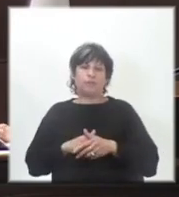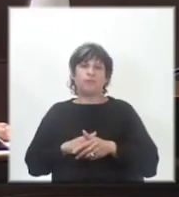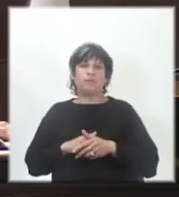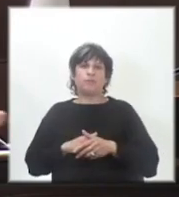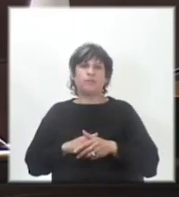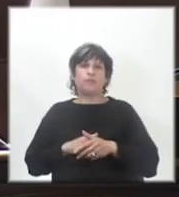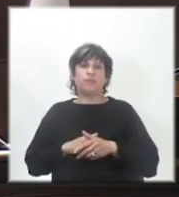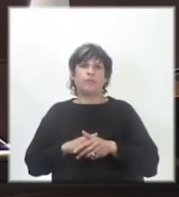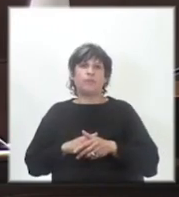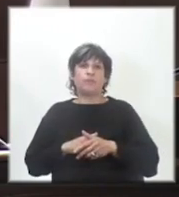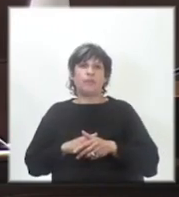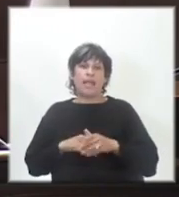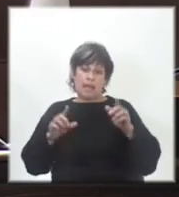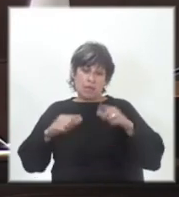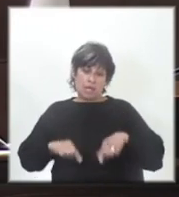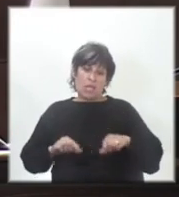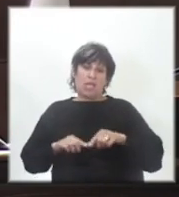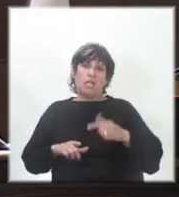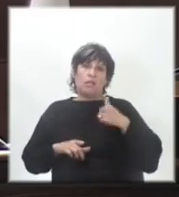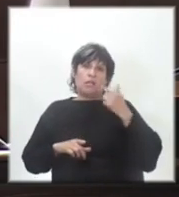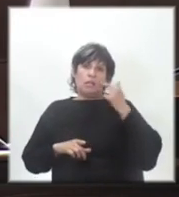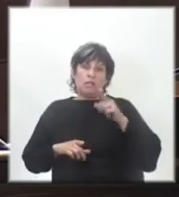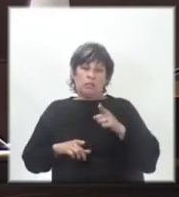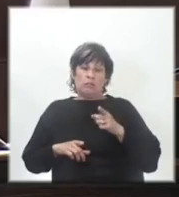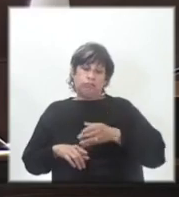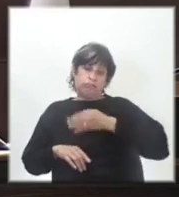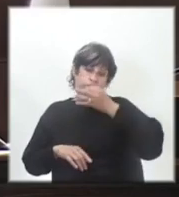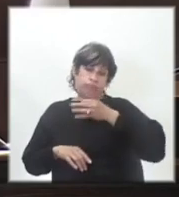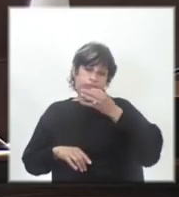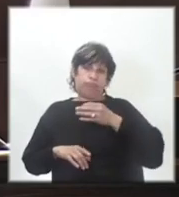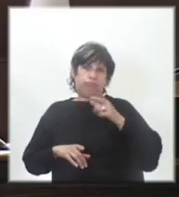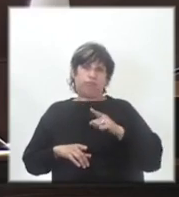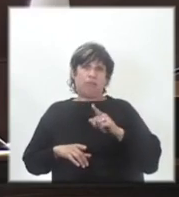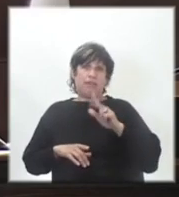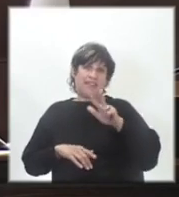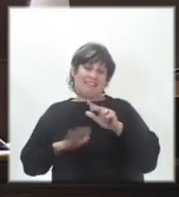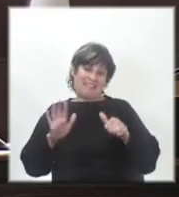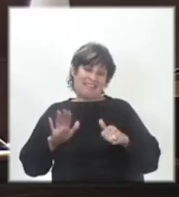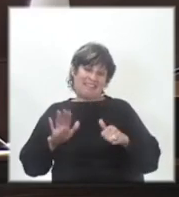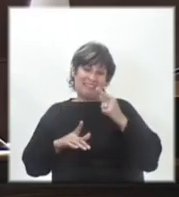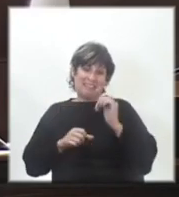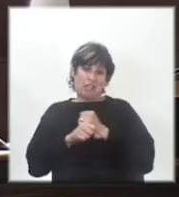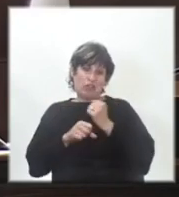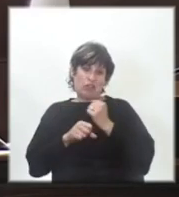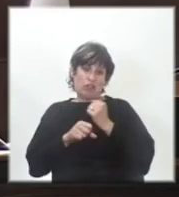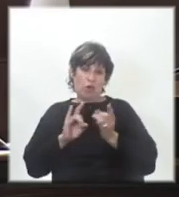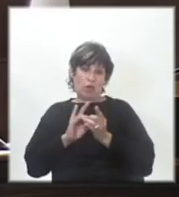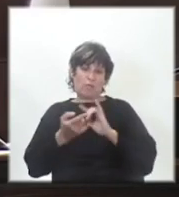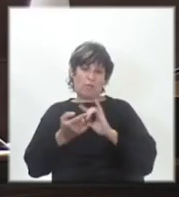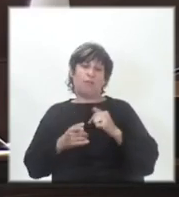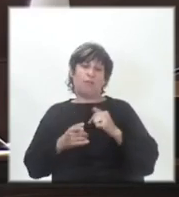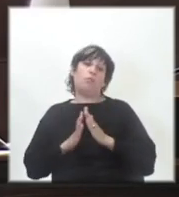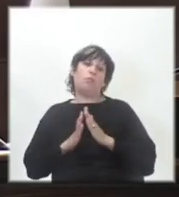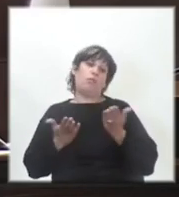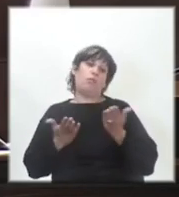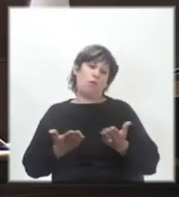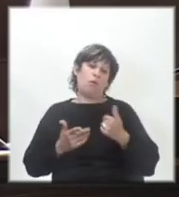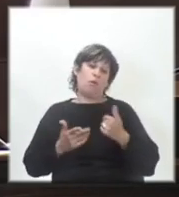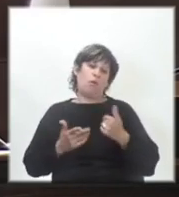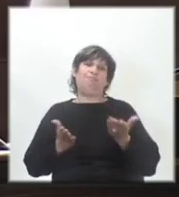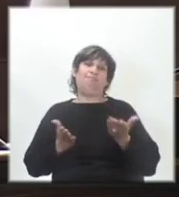Ahora, el ministro, que es un hábil declarante, 36 años en el Parlamento. Por favor, se sobra.